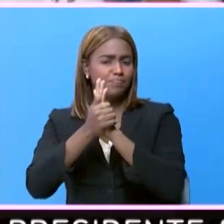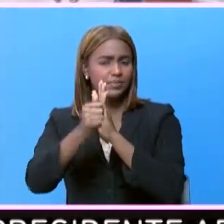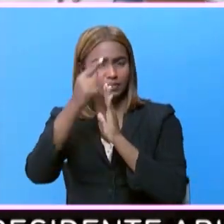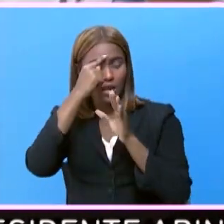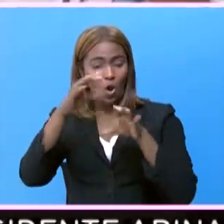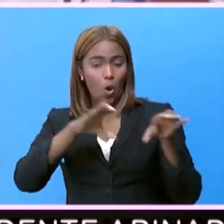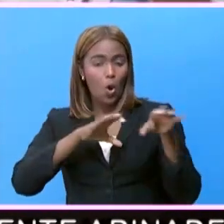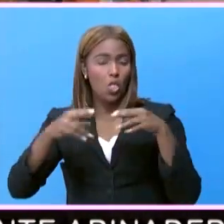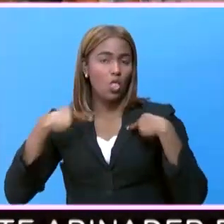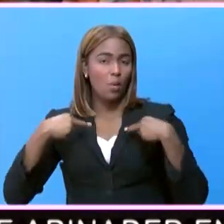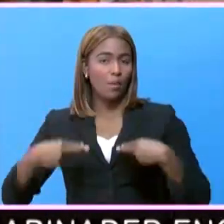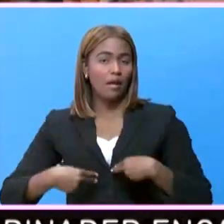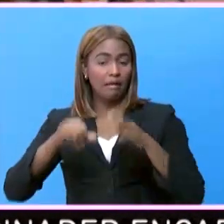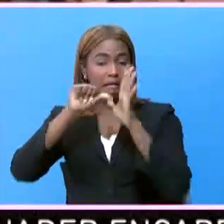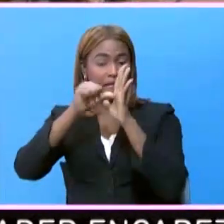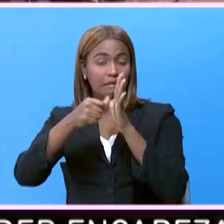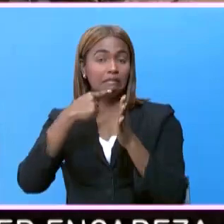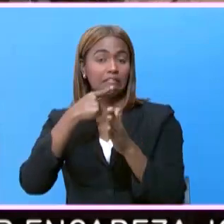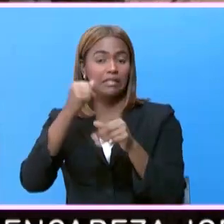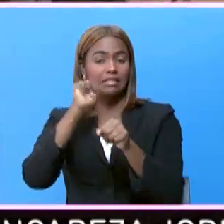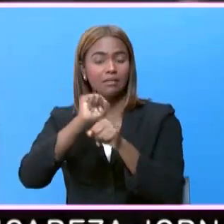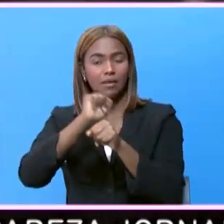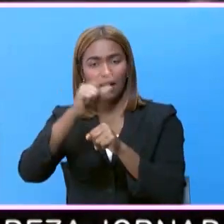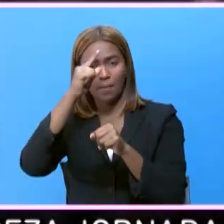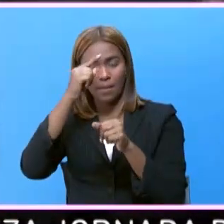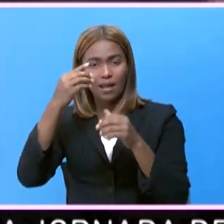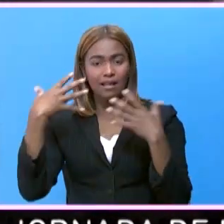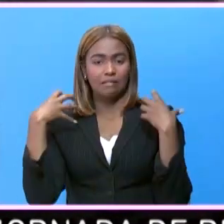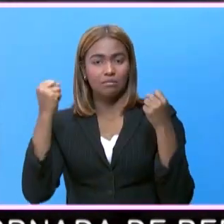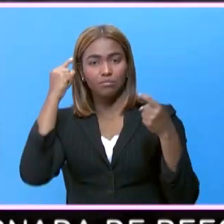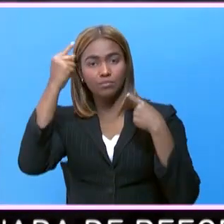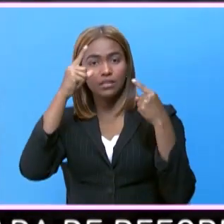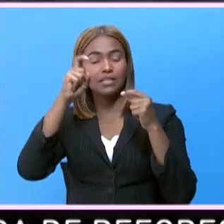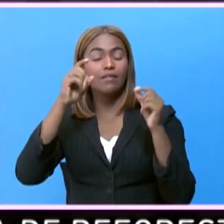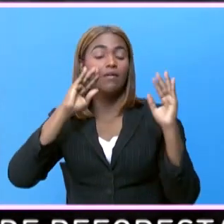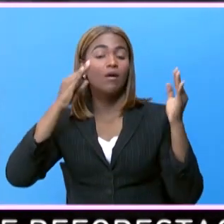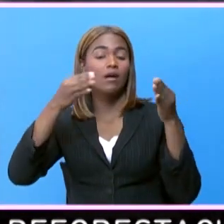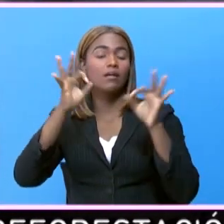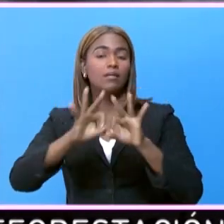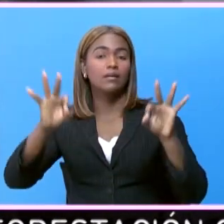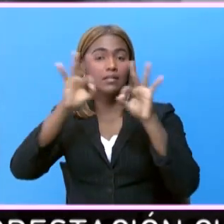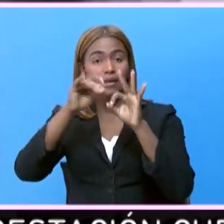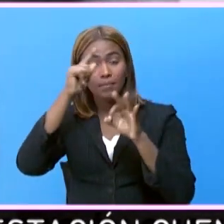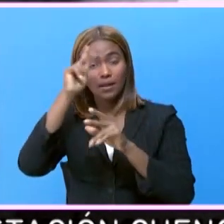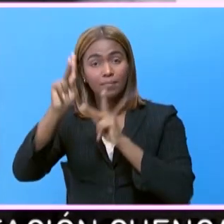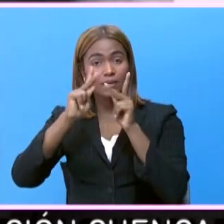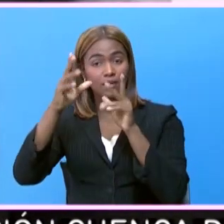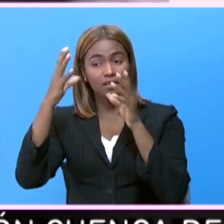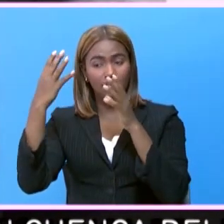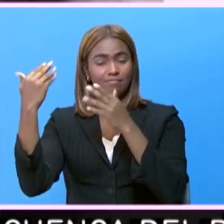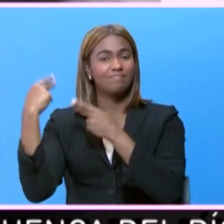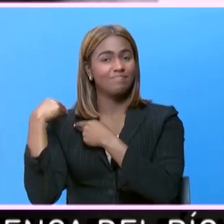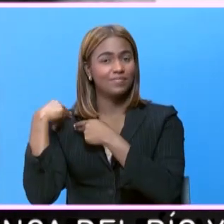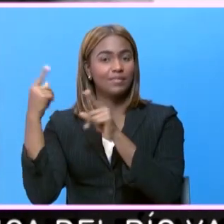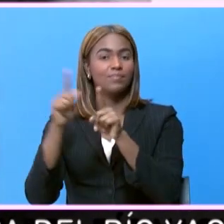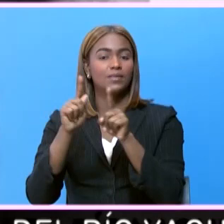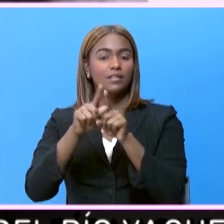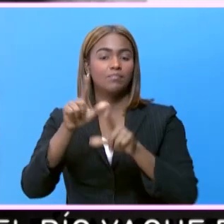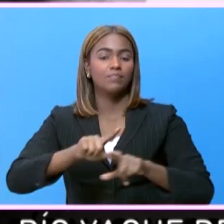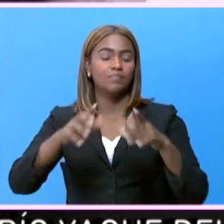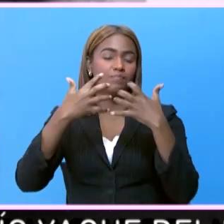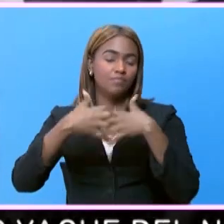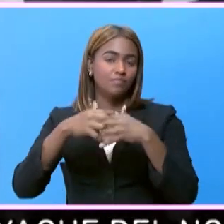conducta humana enfatizan que la inversión en salud mental debe ser una prioridad para las autoridades, pero también para el sector